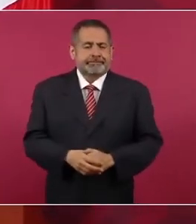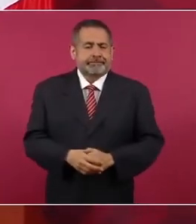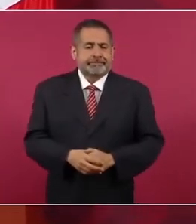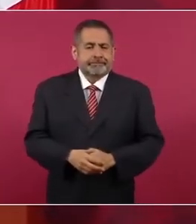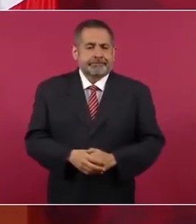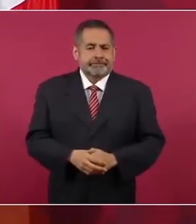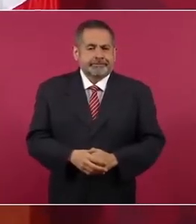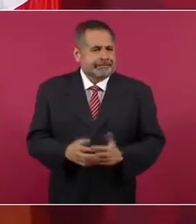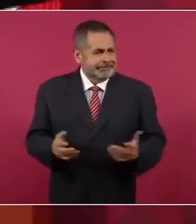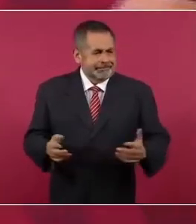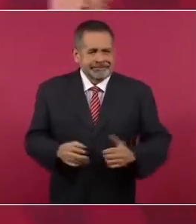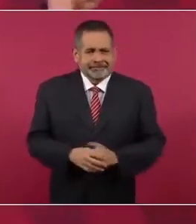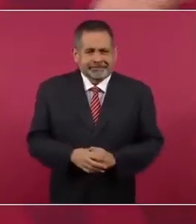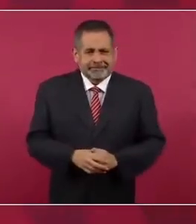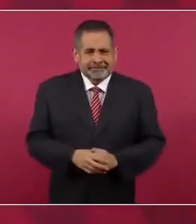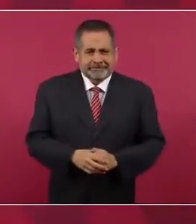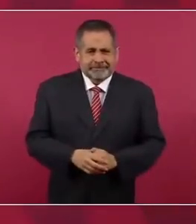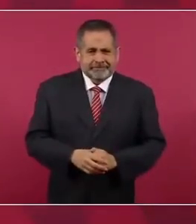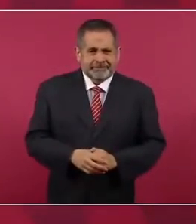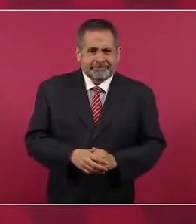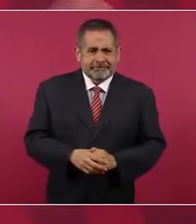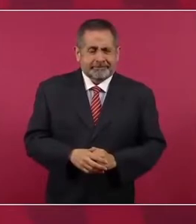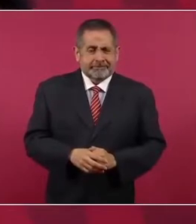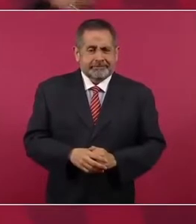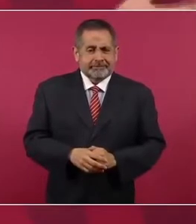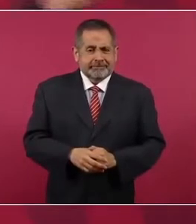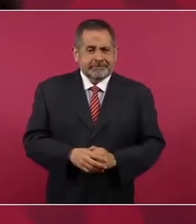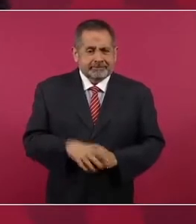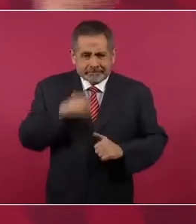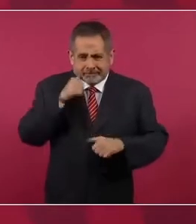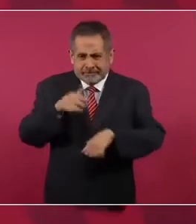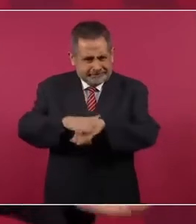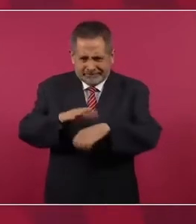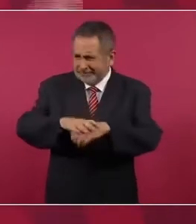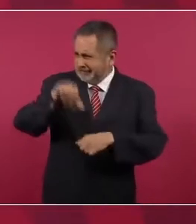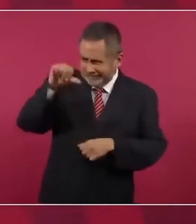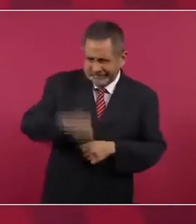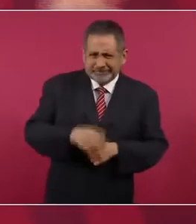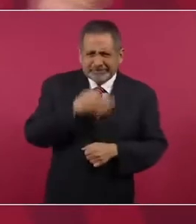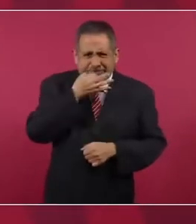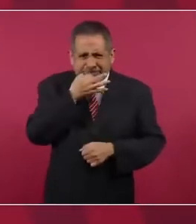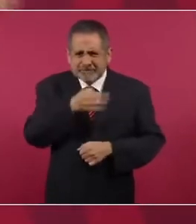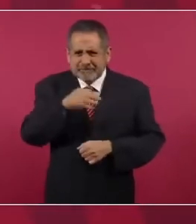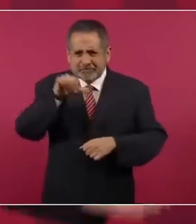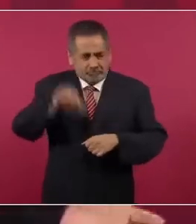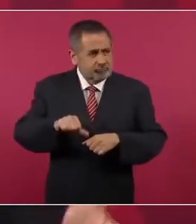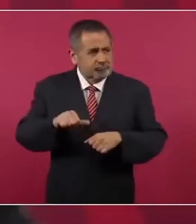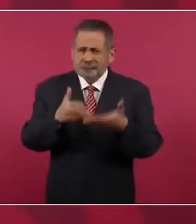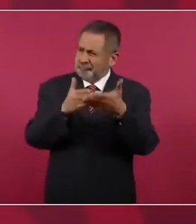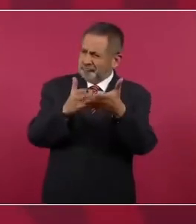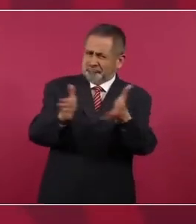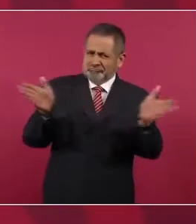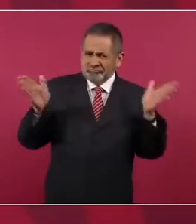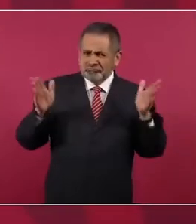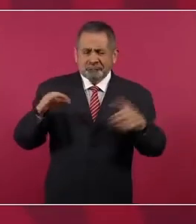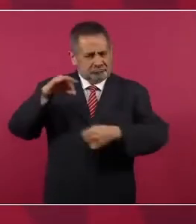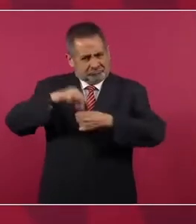¿Por qué no llaman elecciones de inmediato y elecciones generales